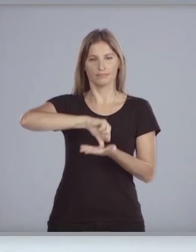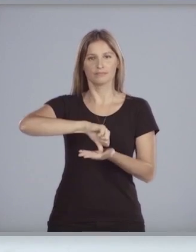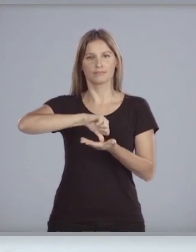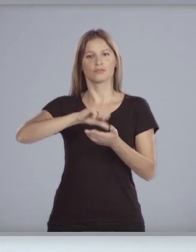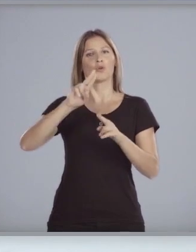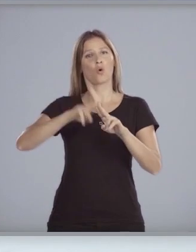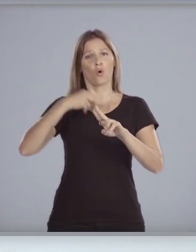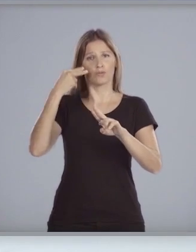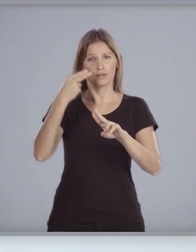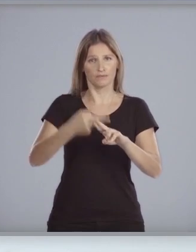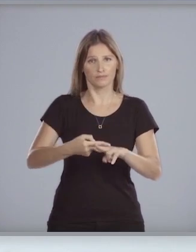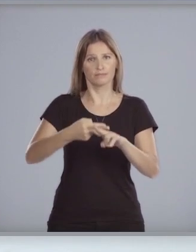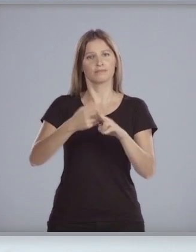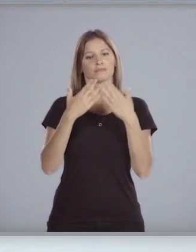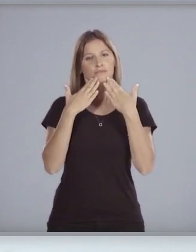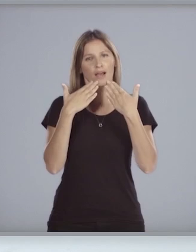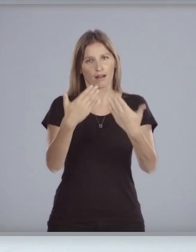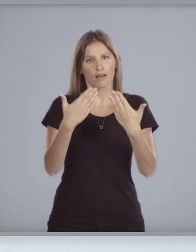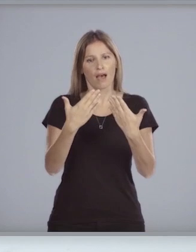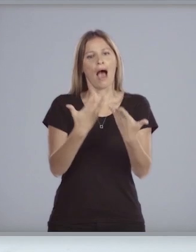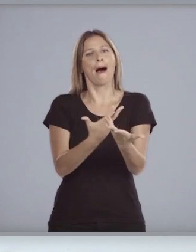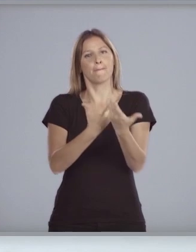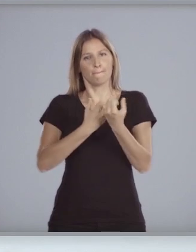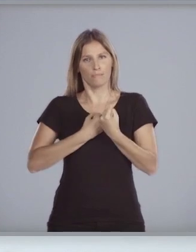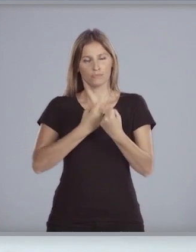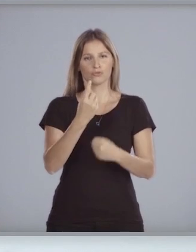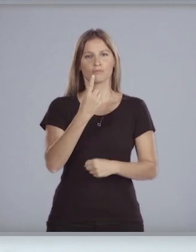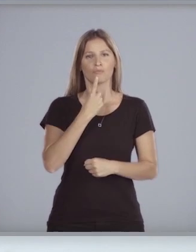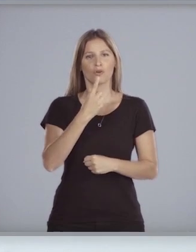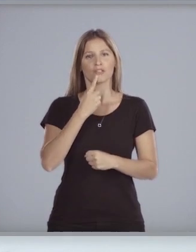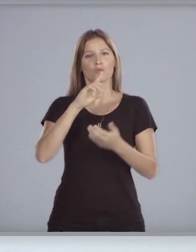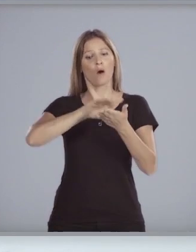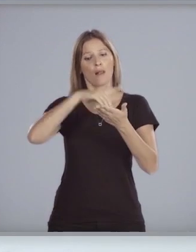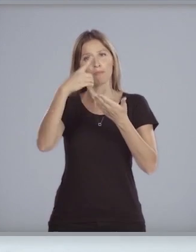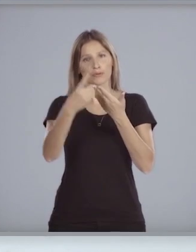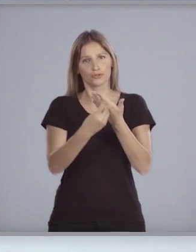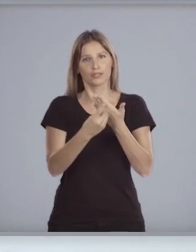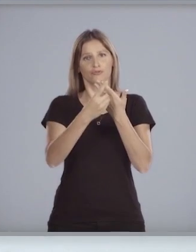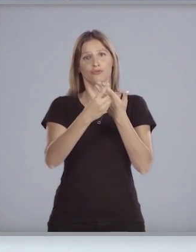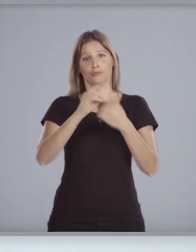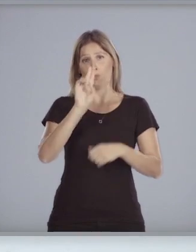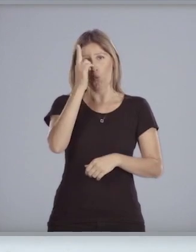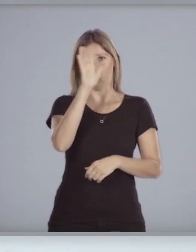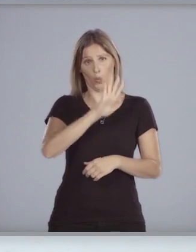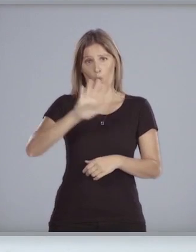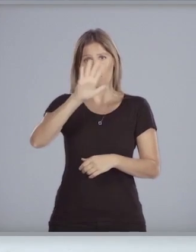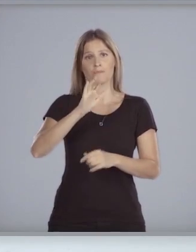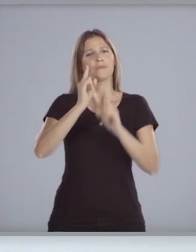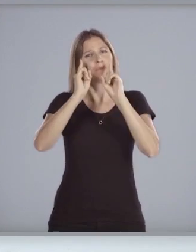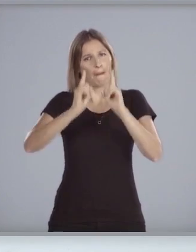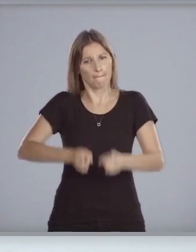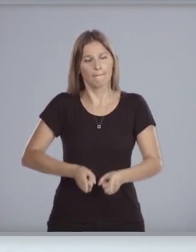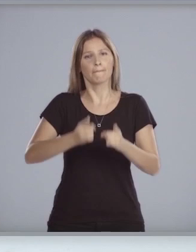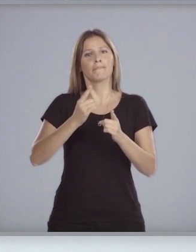Una vez más les agradezco el apoyo político al proyecto de país que represento y por